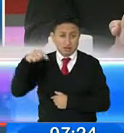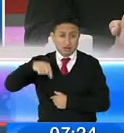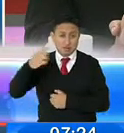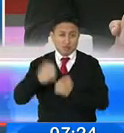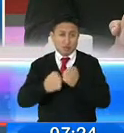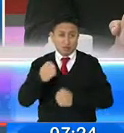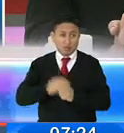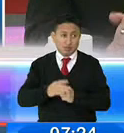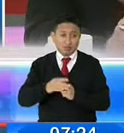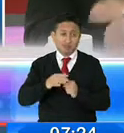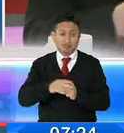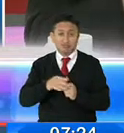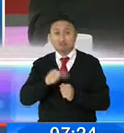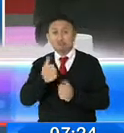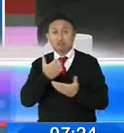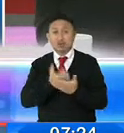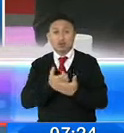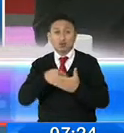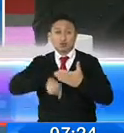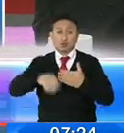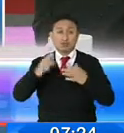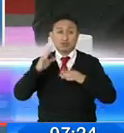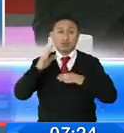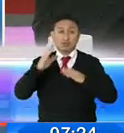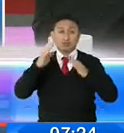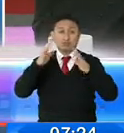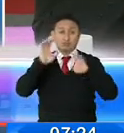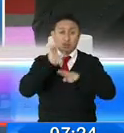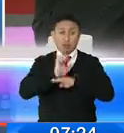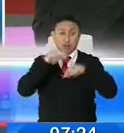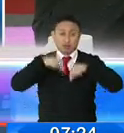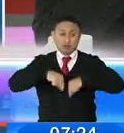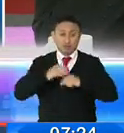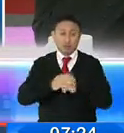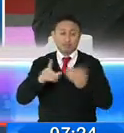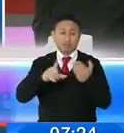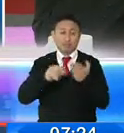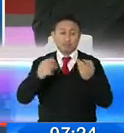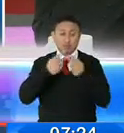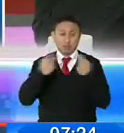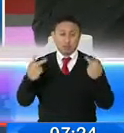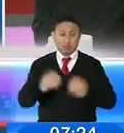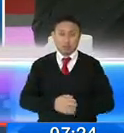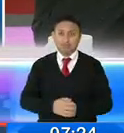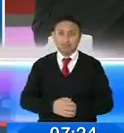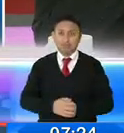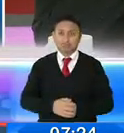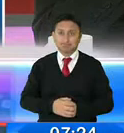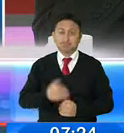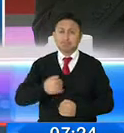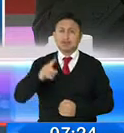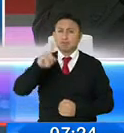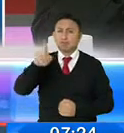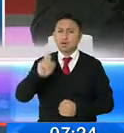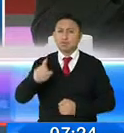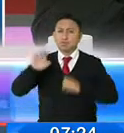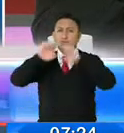afectaciones colaterales en la economía del país y por supuesto en las finanzas públicas del Estado. Los empresarios economistas de